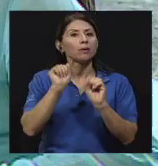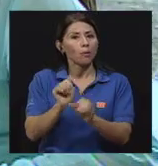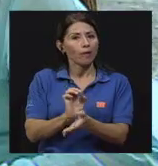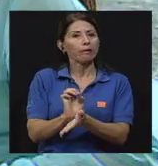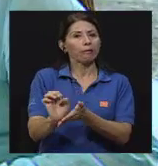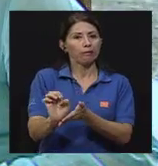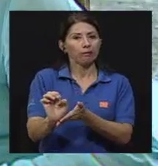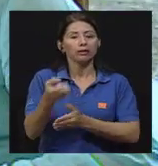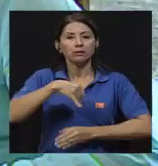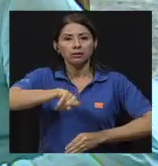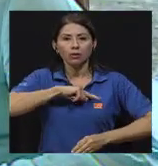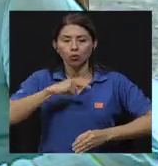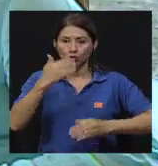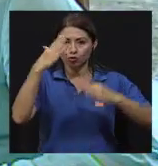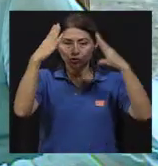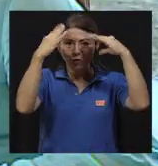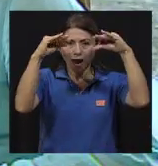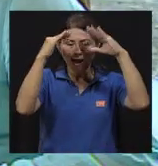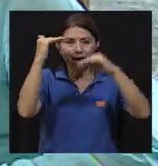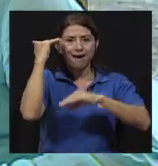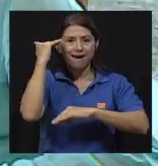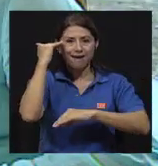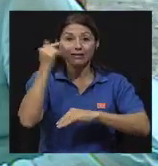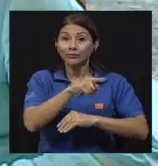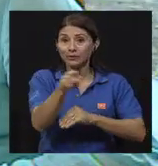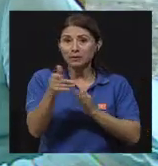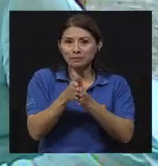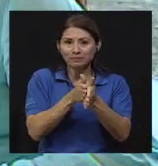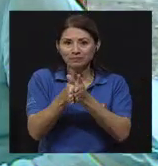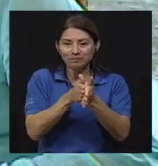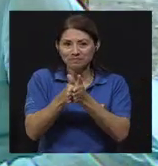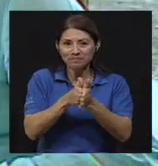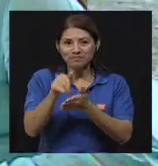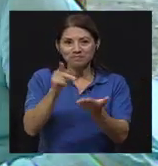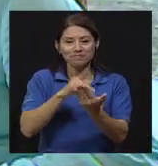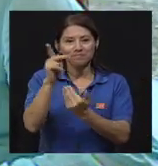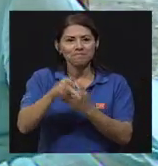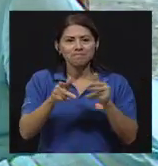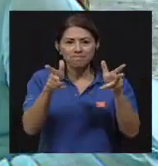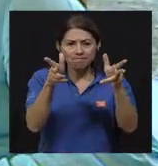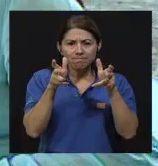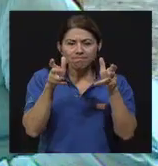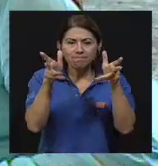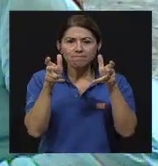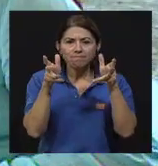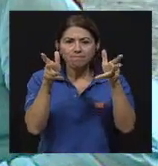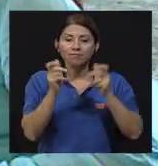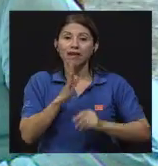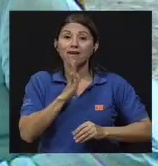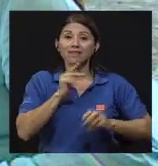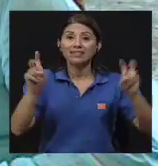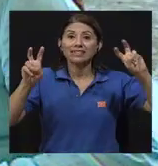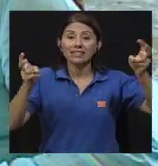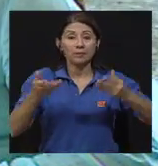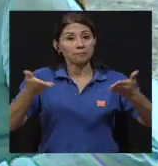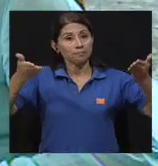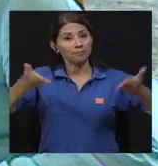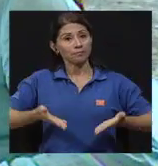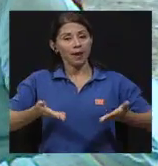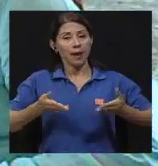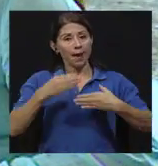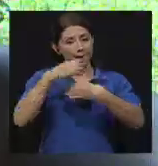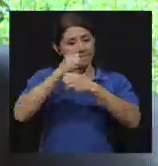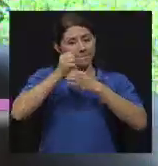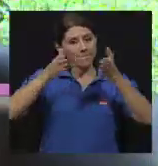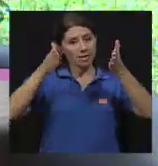en cuenta la información. Y por eso queremos que usted saque provecho de este programa para hablar más de este tema. Contamos con la presencia de la